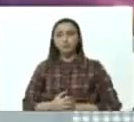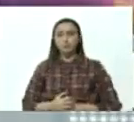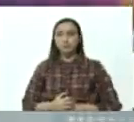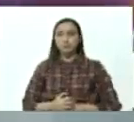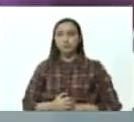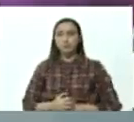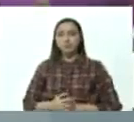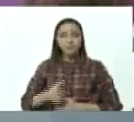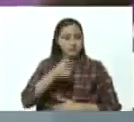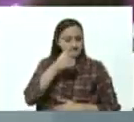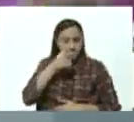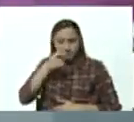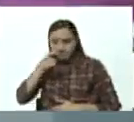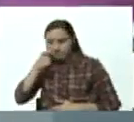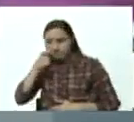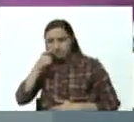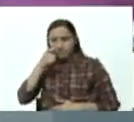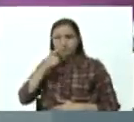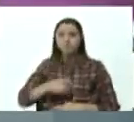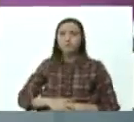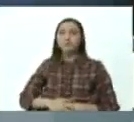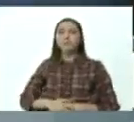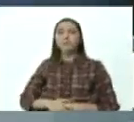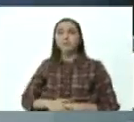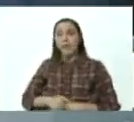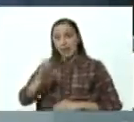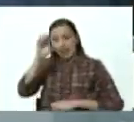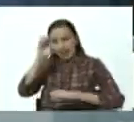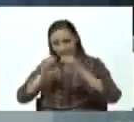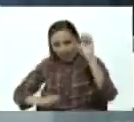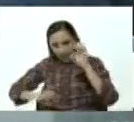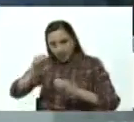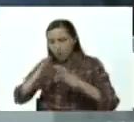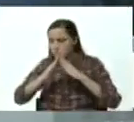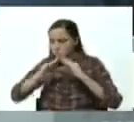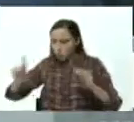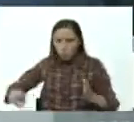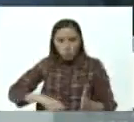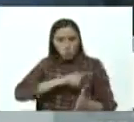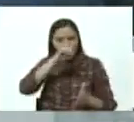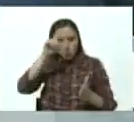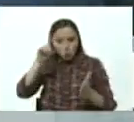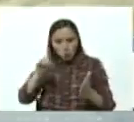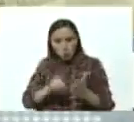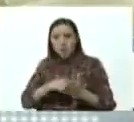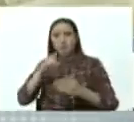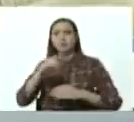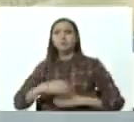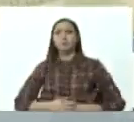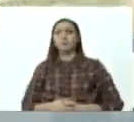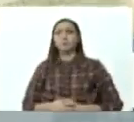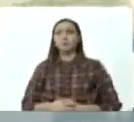auditado hasta el hastío en todas sus partes en todos los componentes